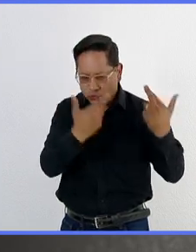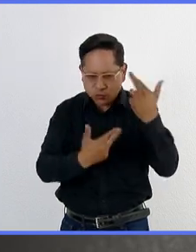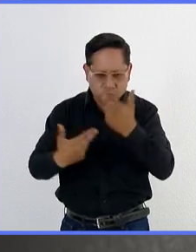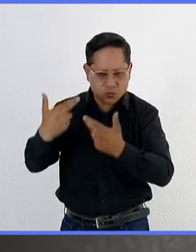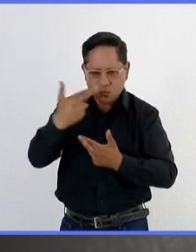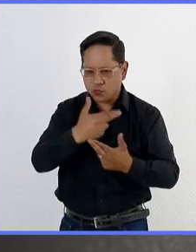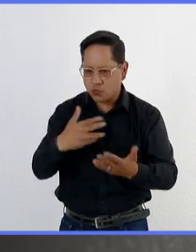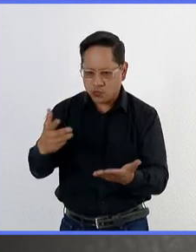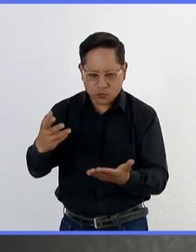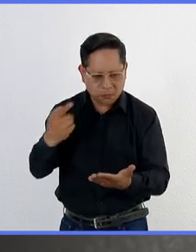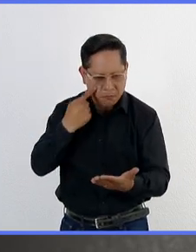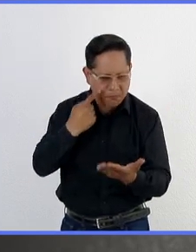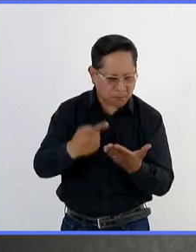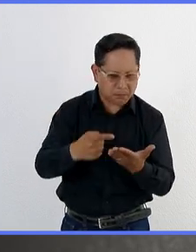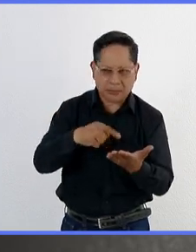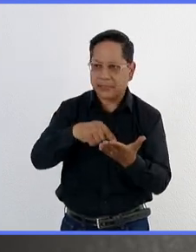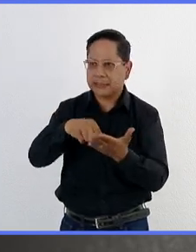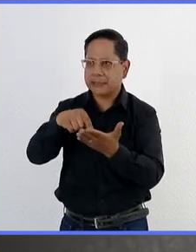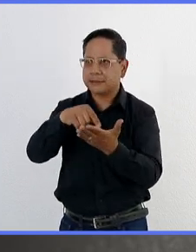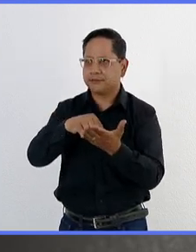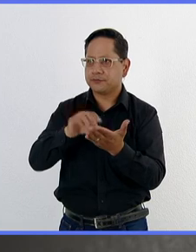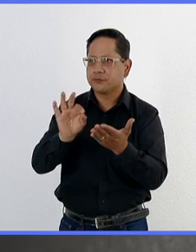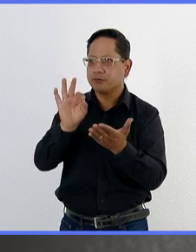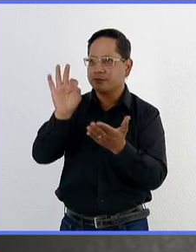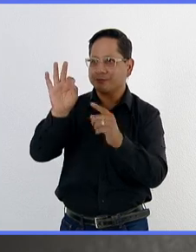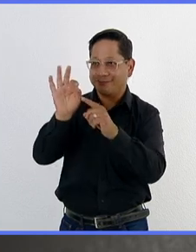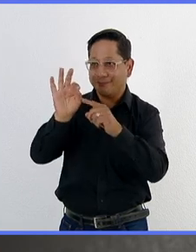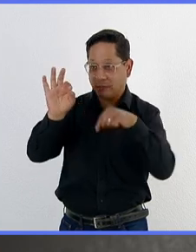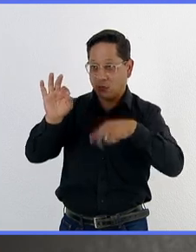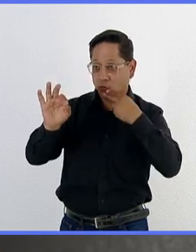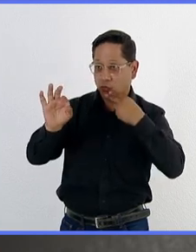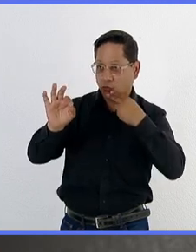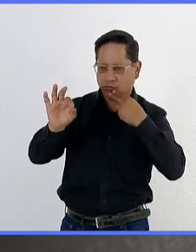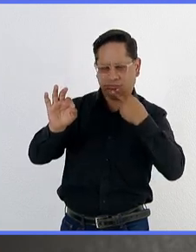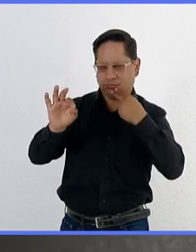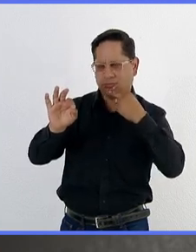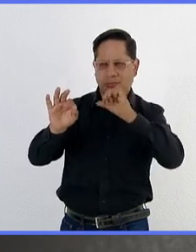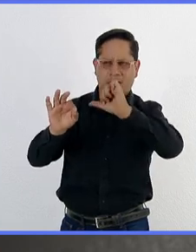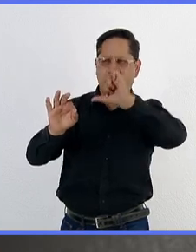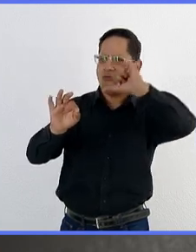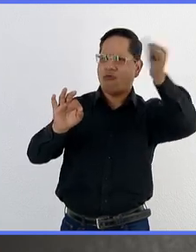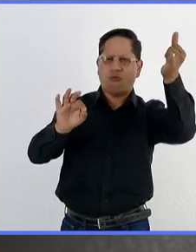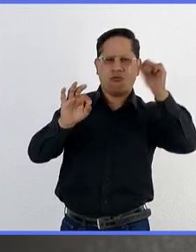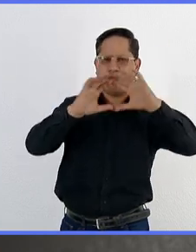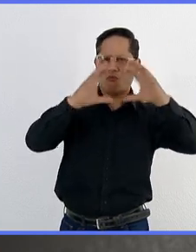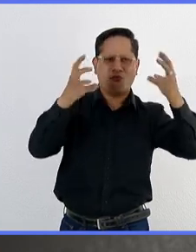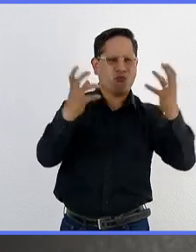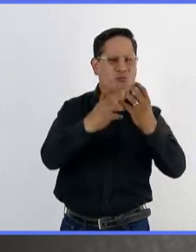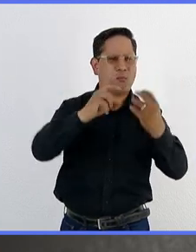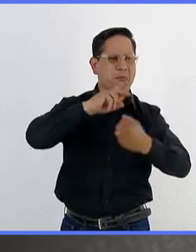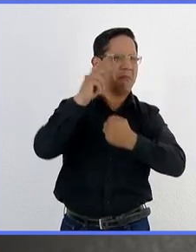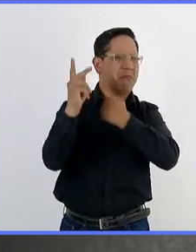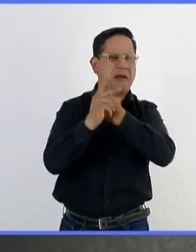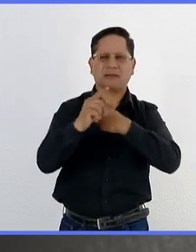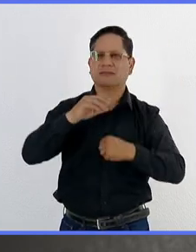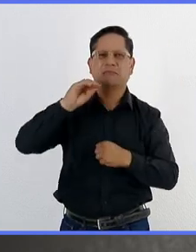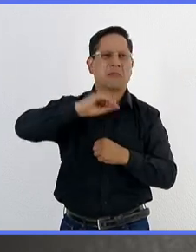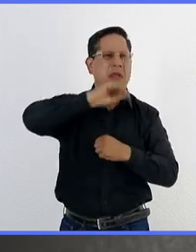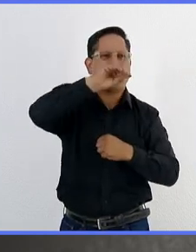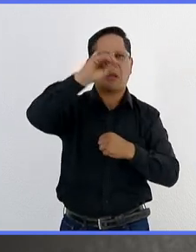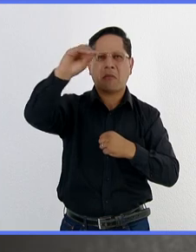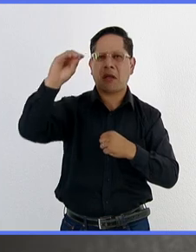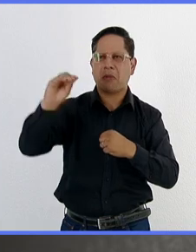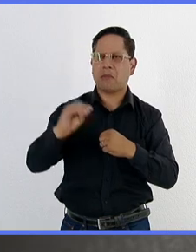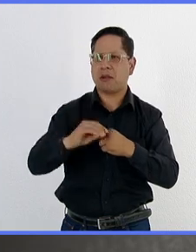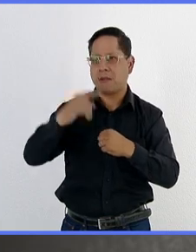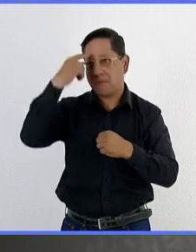validado. La técnica del insecto estéril se usa no solamente en México, sino en otras partes del mundo. Para esto y para otras plagas,